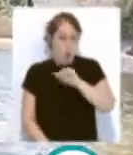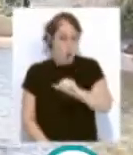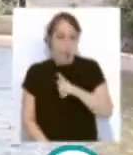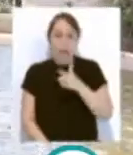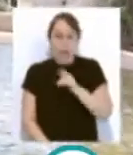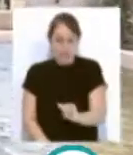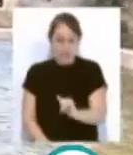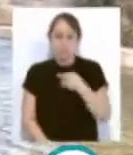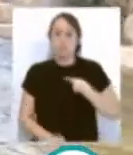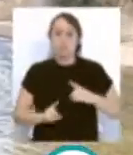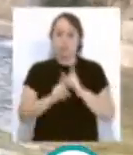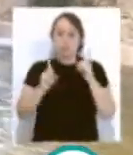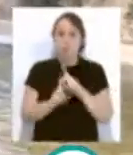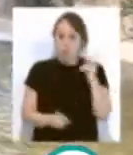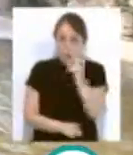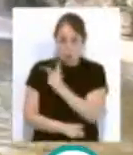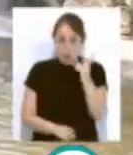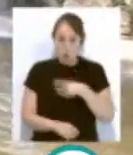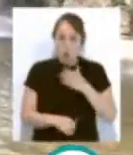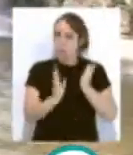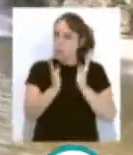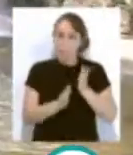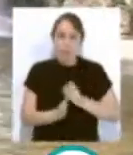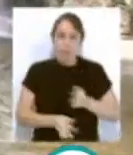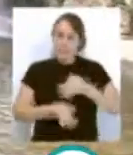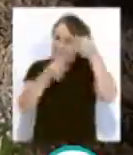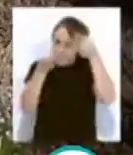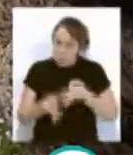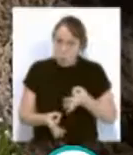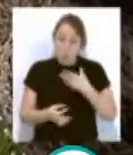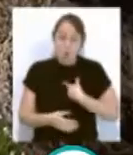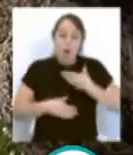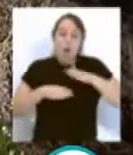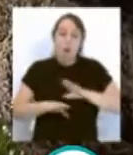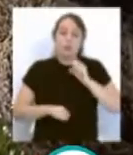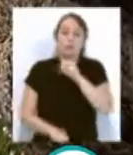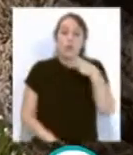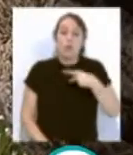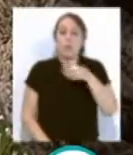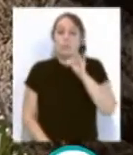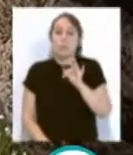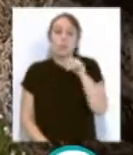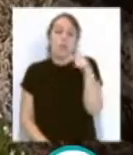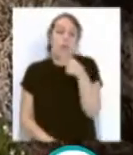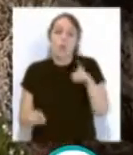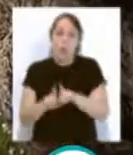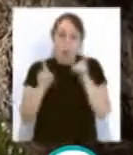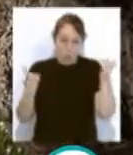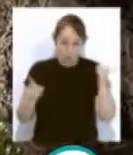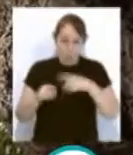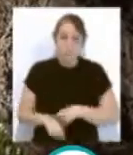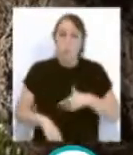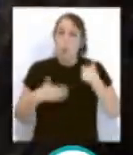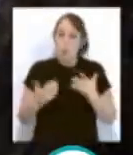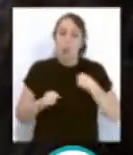fuentes que serán objeto directamente de tratamiento larvicida independientemente de los resultados del estudio previo. Se trata de la